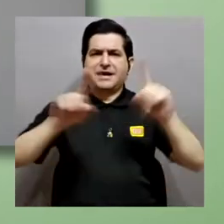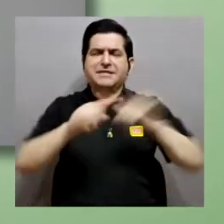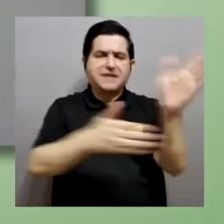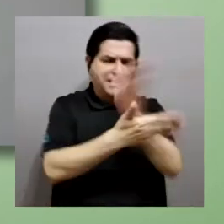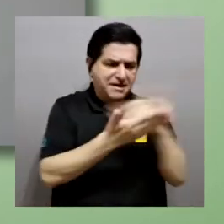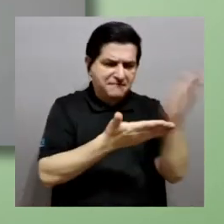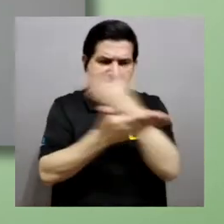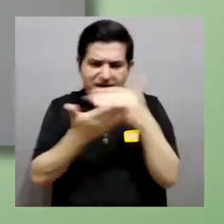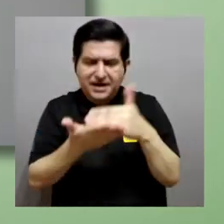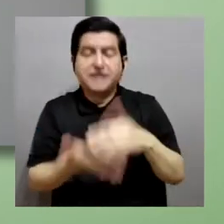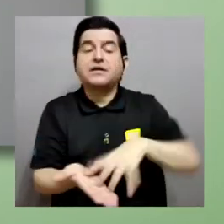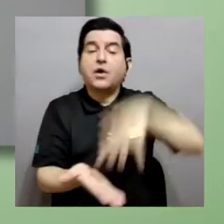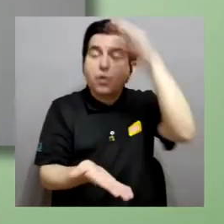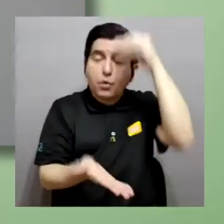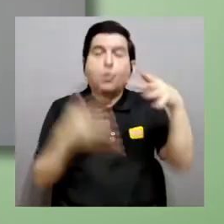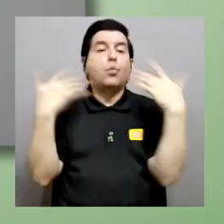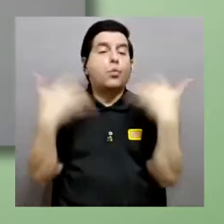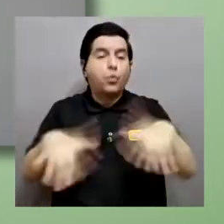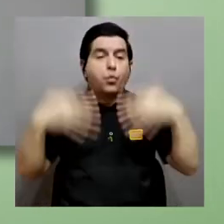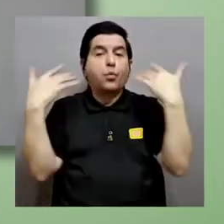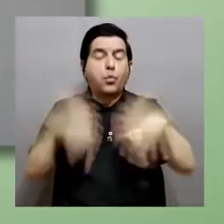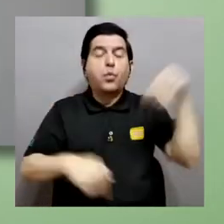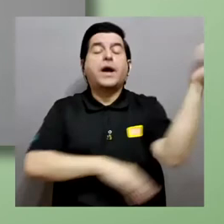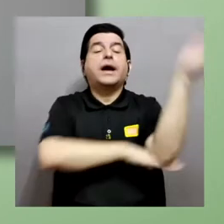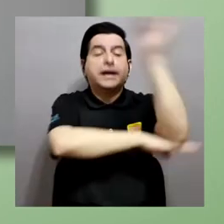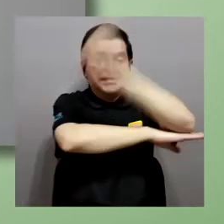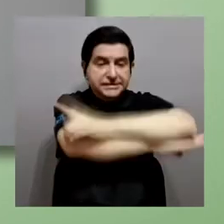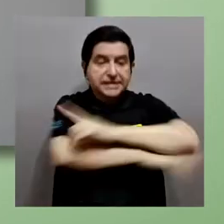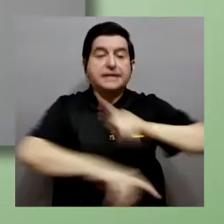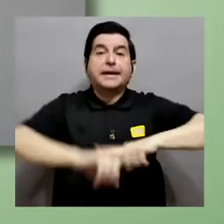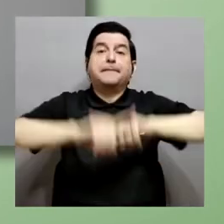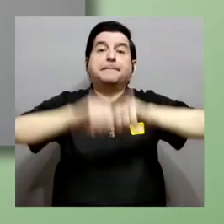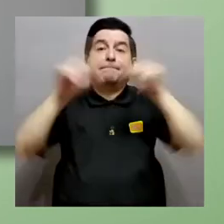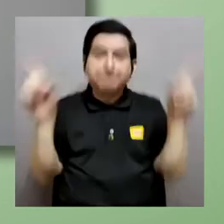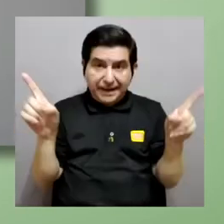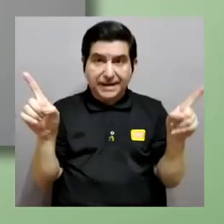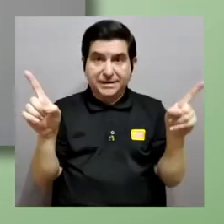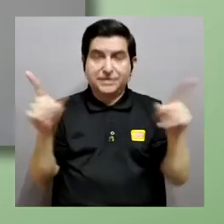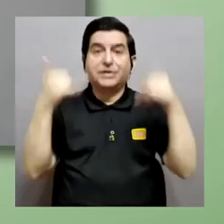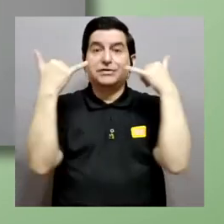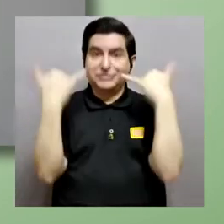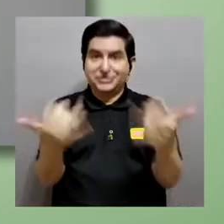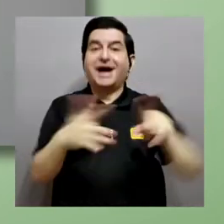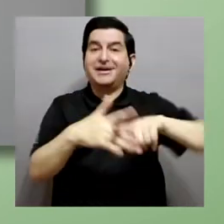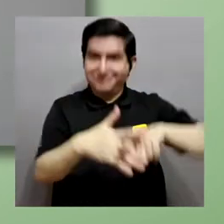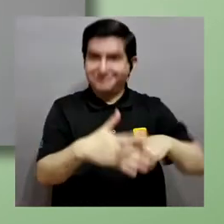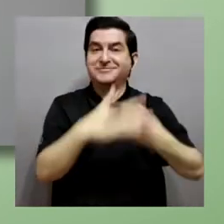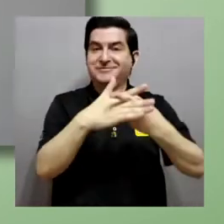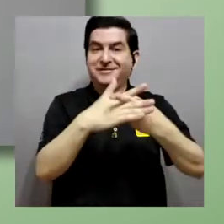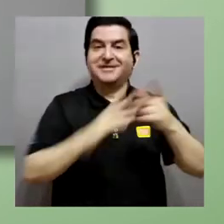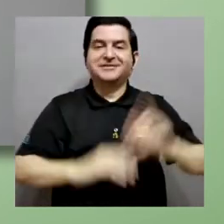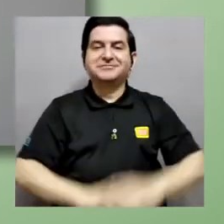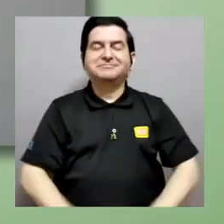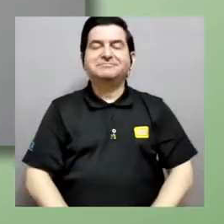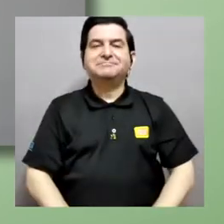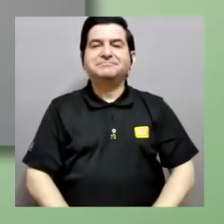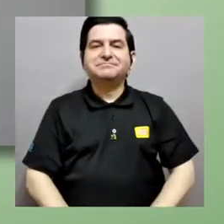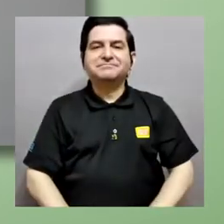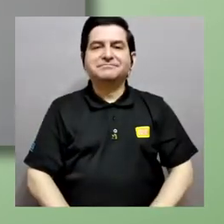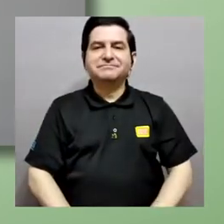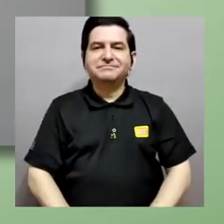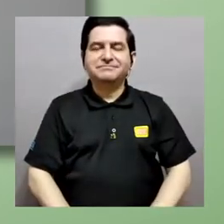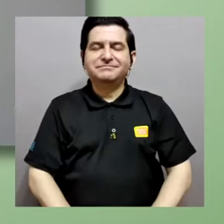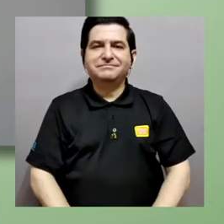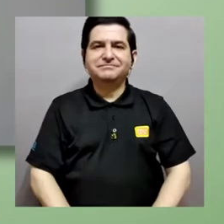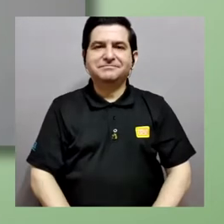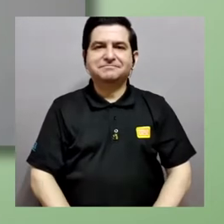varios segmentos, vamos a estar aprendiendo muchísimo el día de hoy. Pero pues ya vamos a iniciar y les vamos